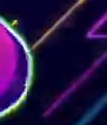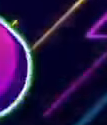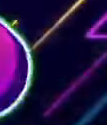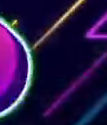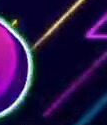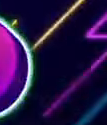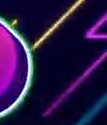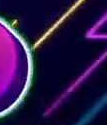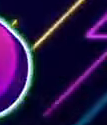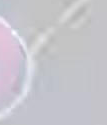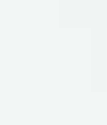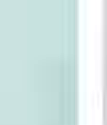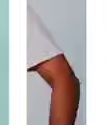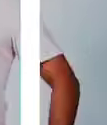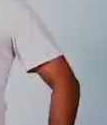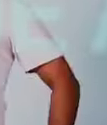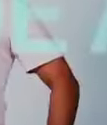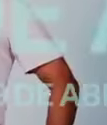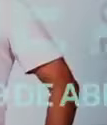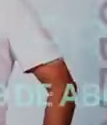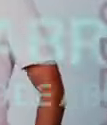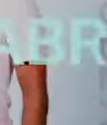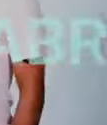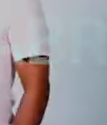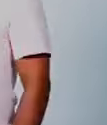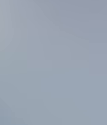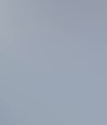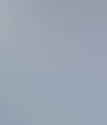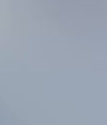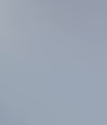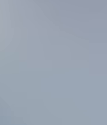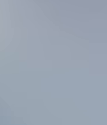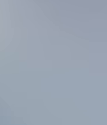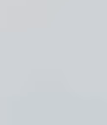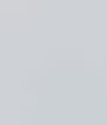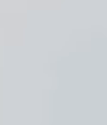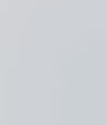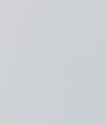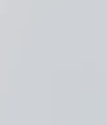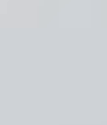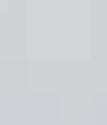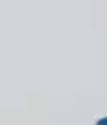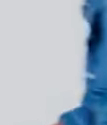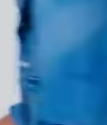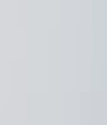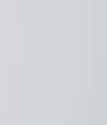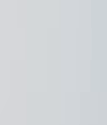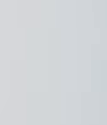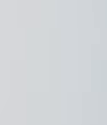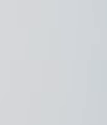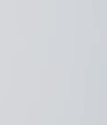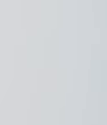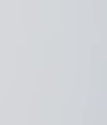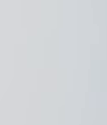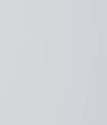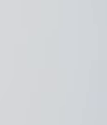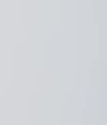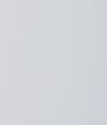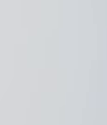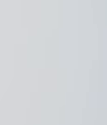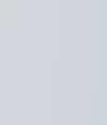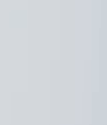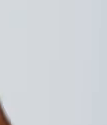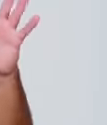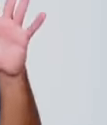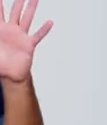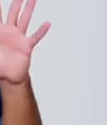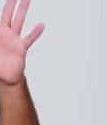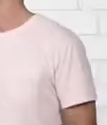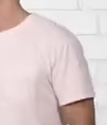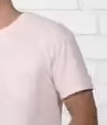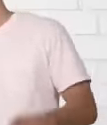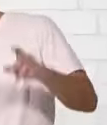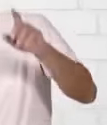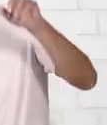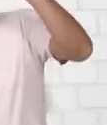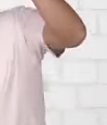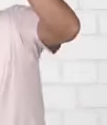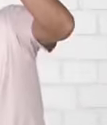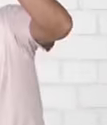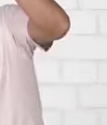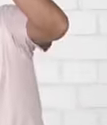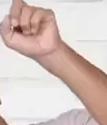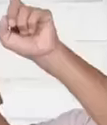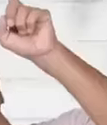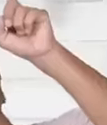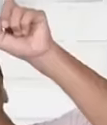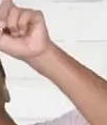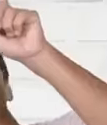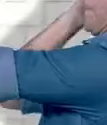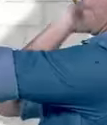tecno. Además, después de la voz cantante, a las 4, Almendra Gomelsky y Joaquín de Orbegoso,